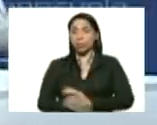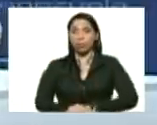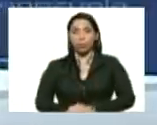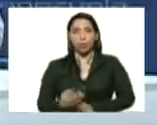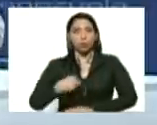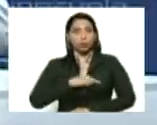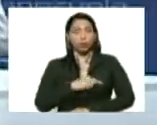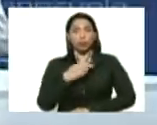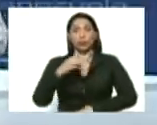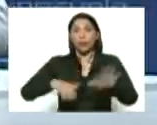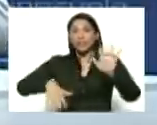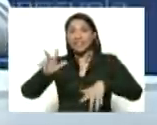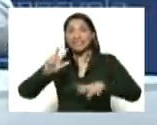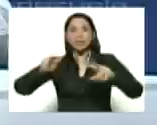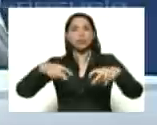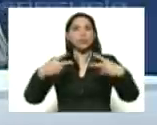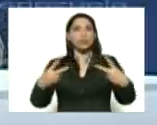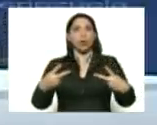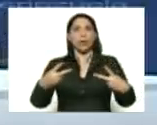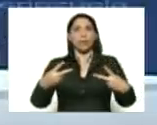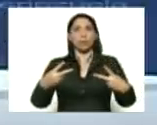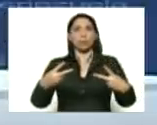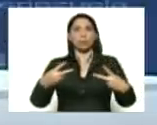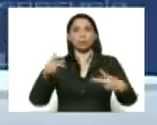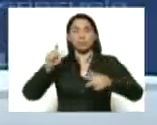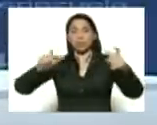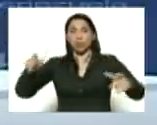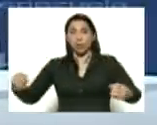13 nuevos casos en Nueva Esparta.